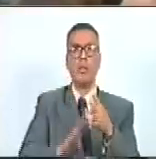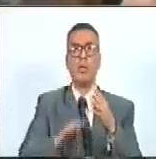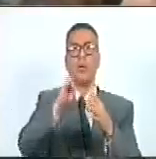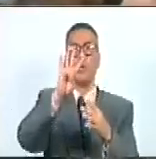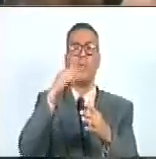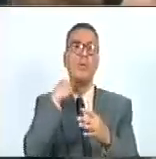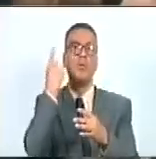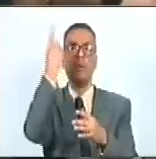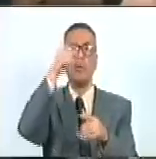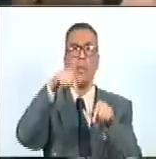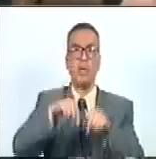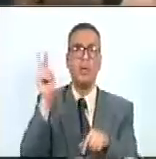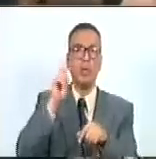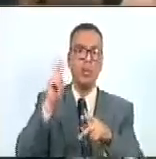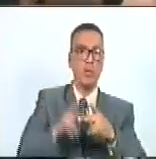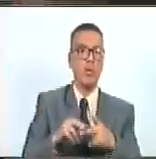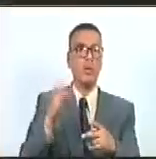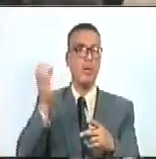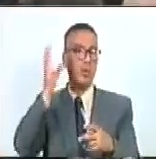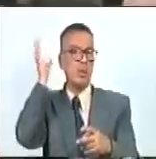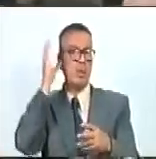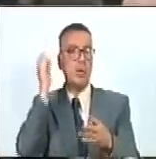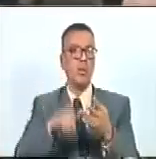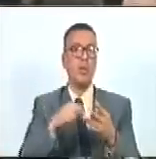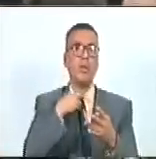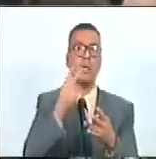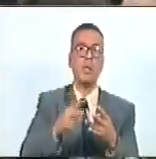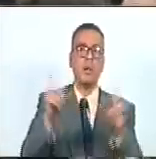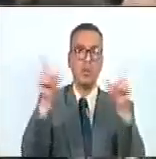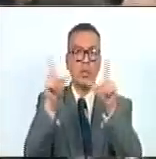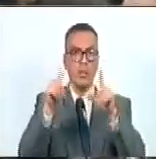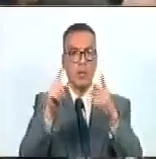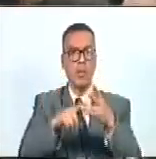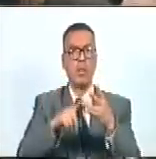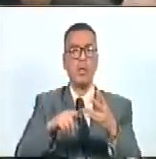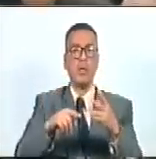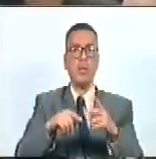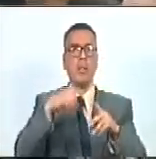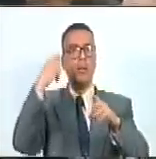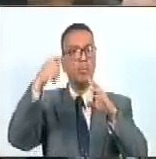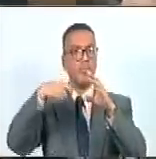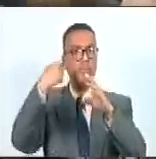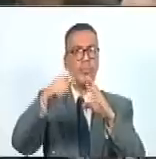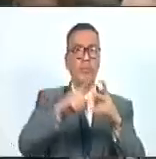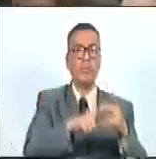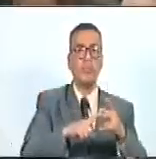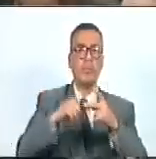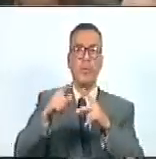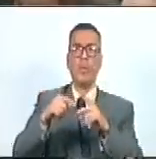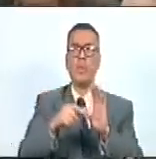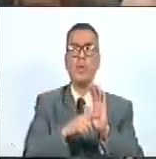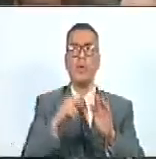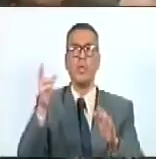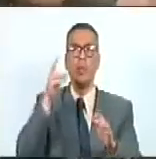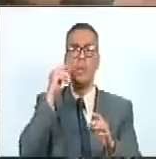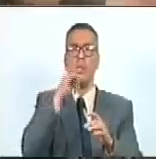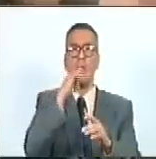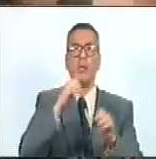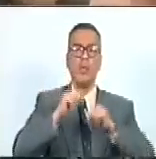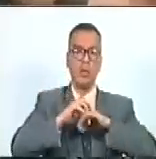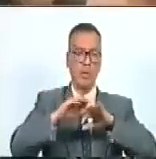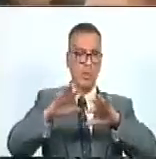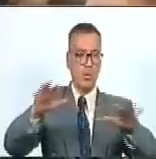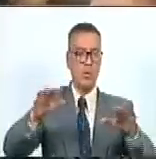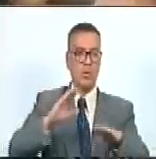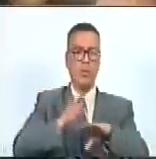famosas disciplinas en Venezuela, que son la radio, la locución en televisión, la publicidad y los doblajes. sin embargo, es mucho más extensa,